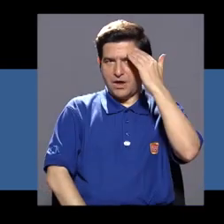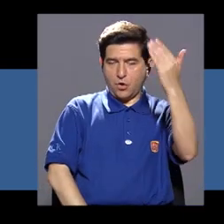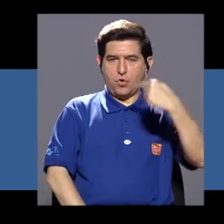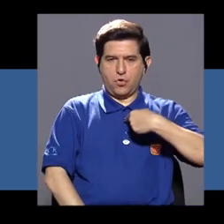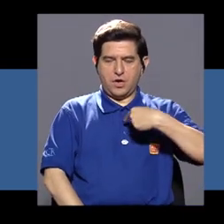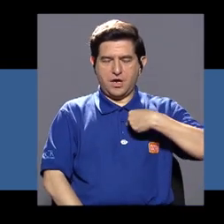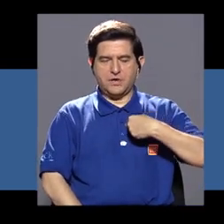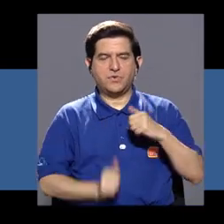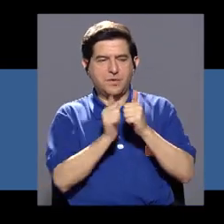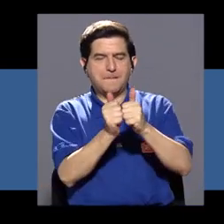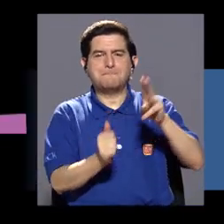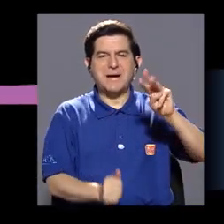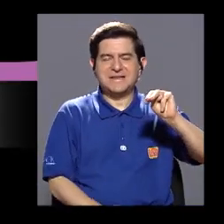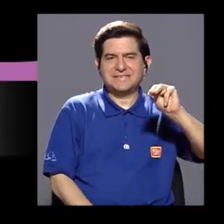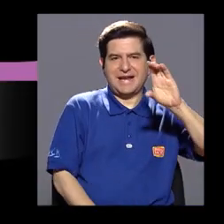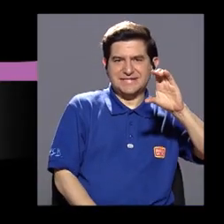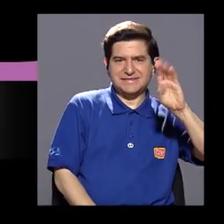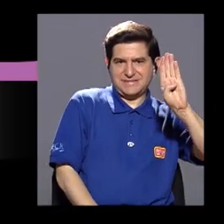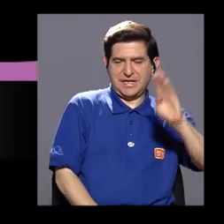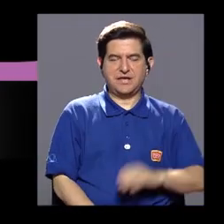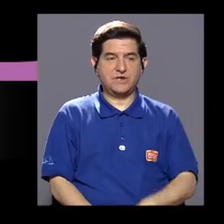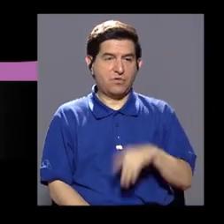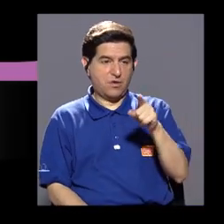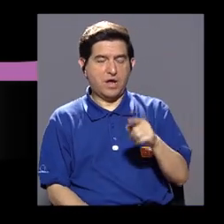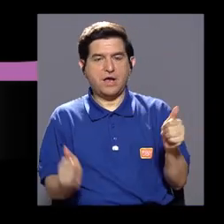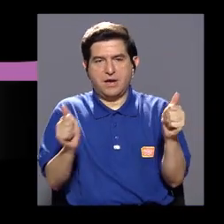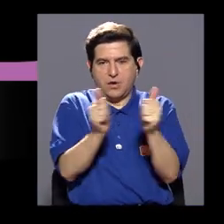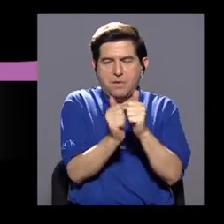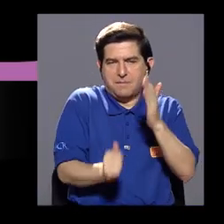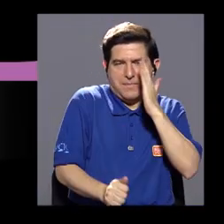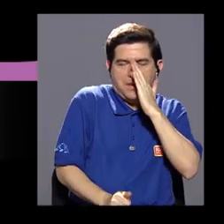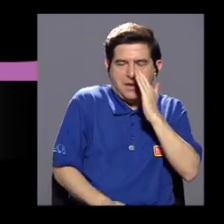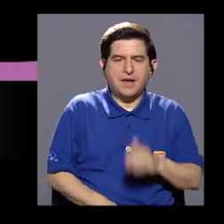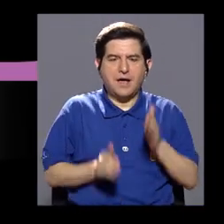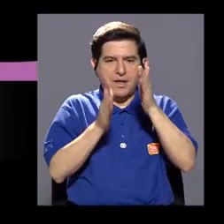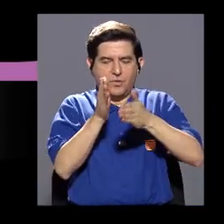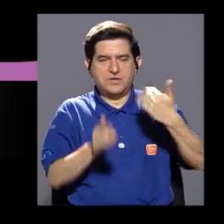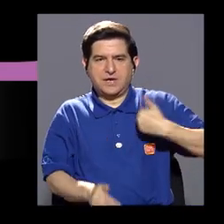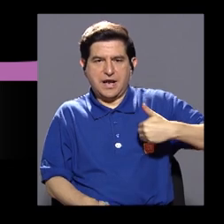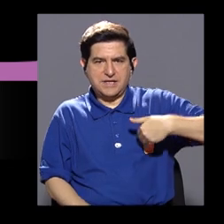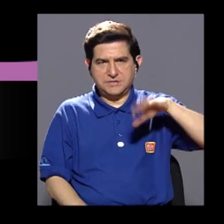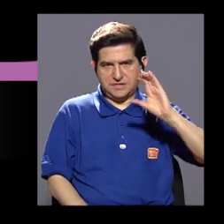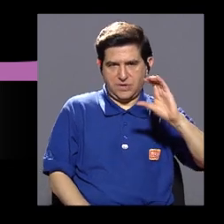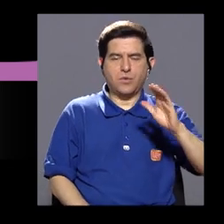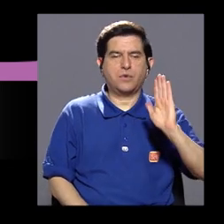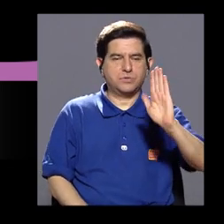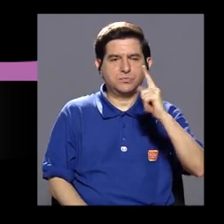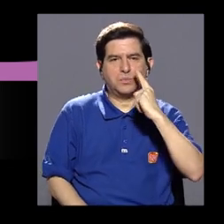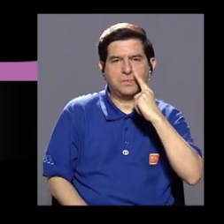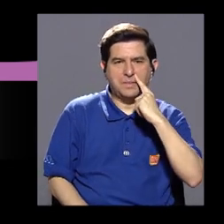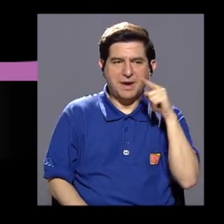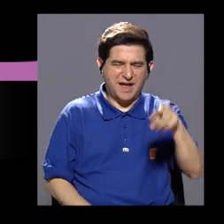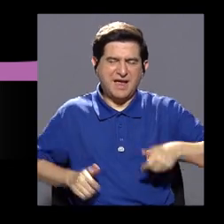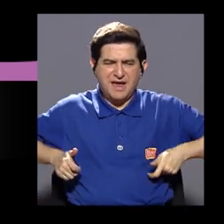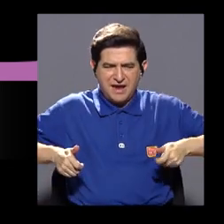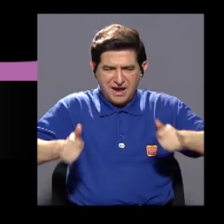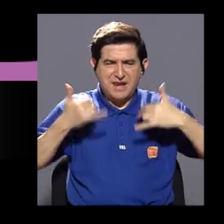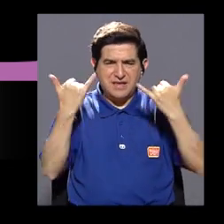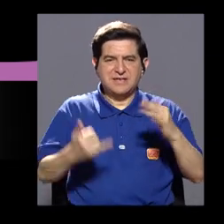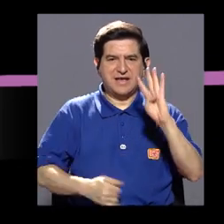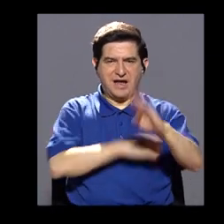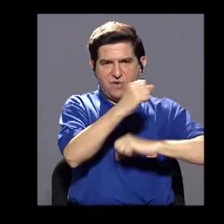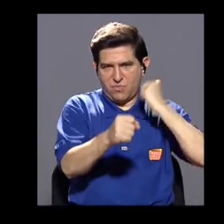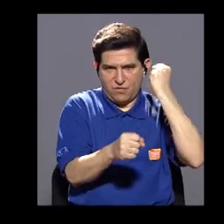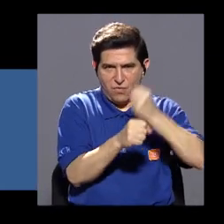Hola, me encuentro con Maricel Castillo Barbosa, quien junto con su madre cuidan a don Carlos, que es su padre, que está en silla de